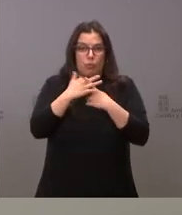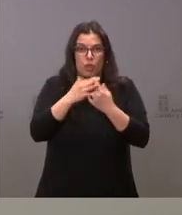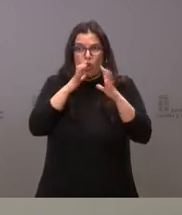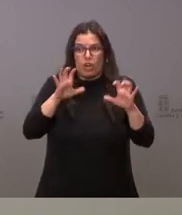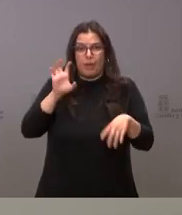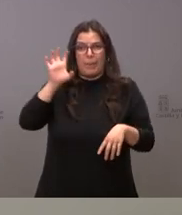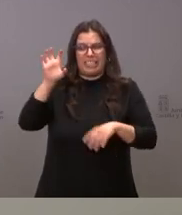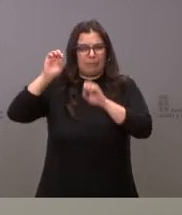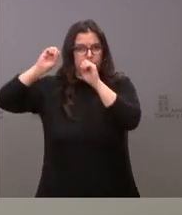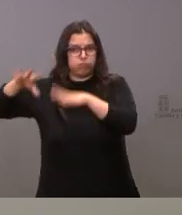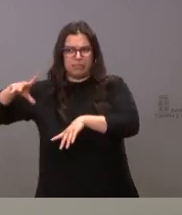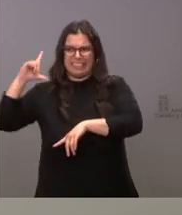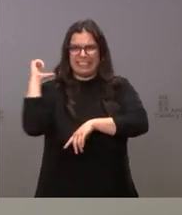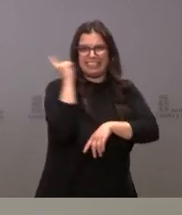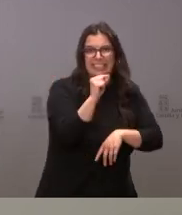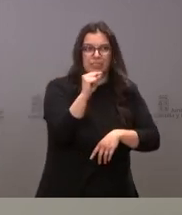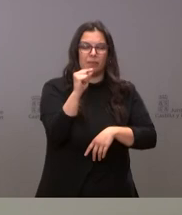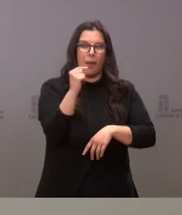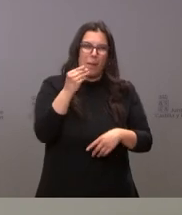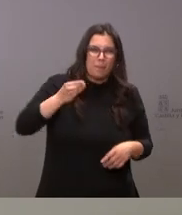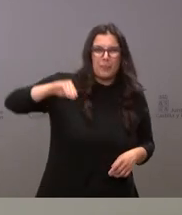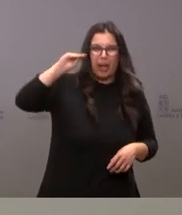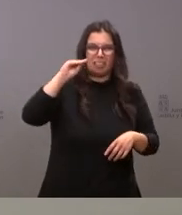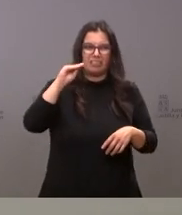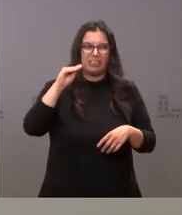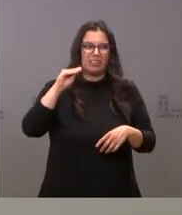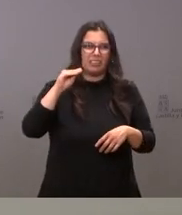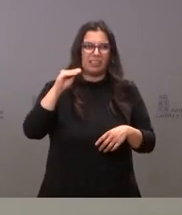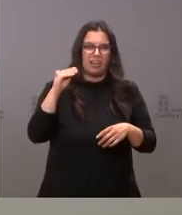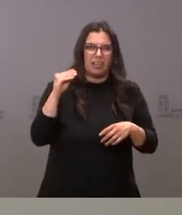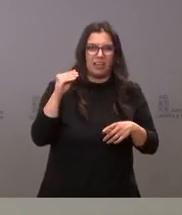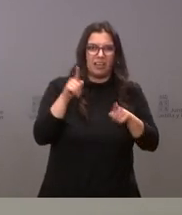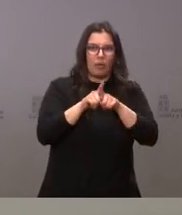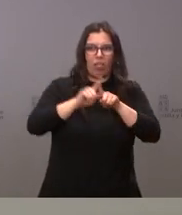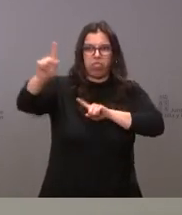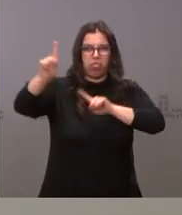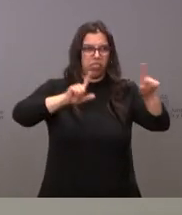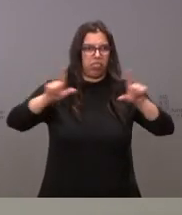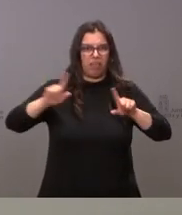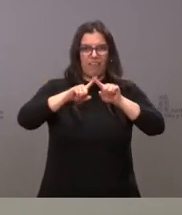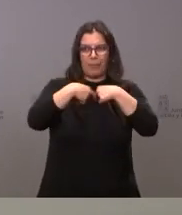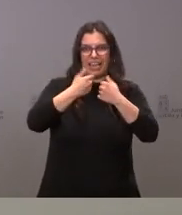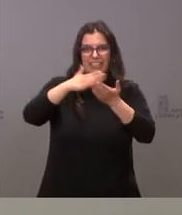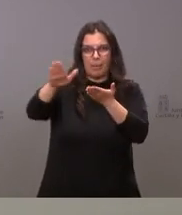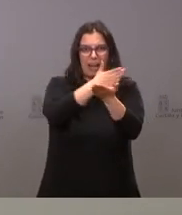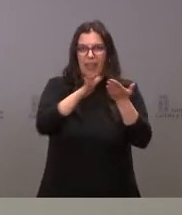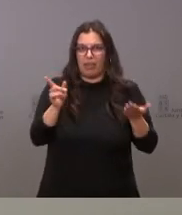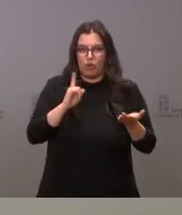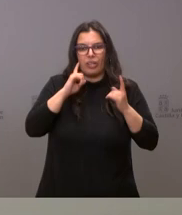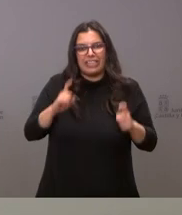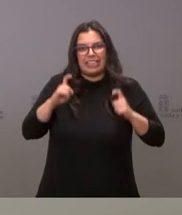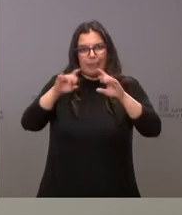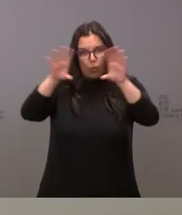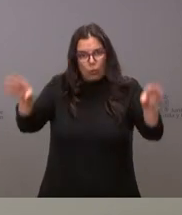que abandonar su país no se una otro hecho dramático adicional que es la dispersión familiar y por tanto buscamos que